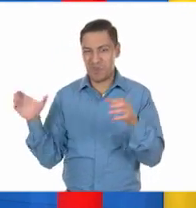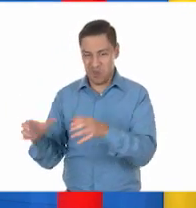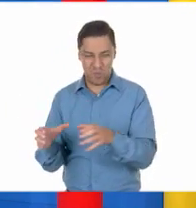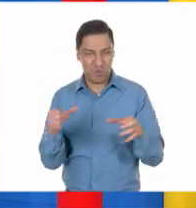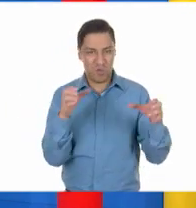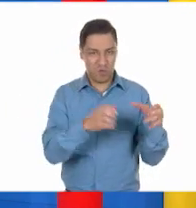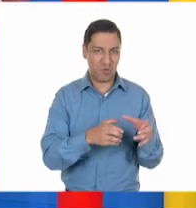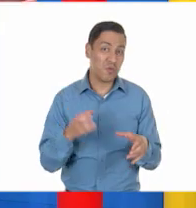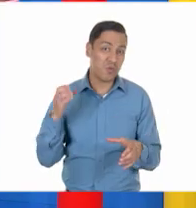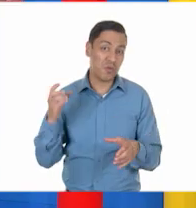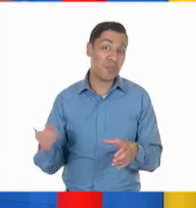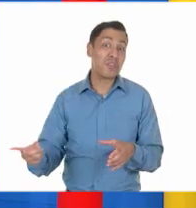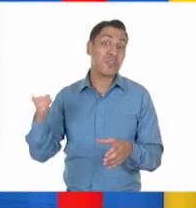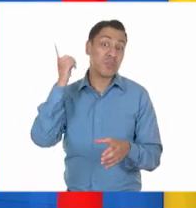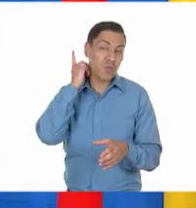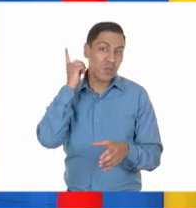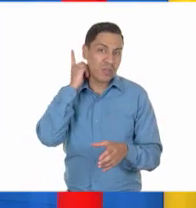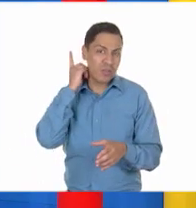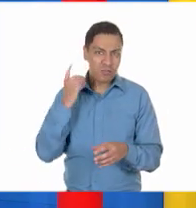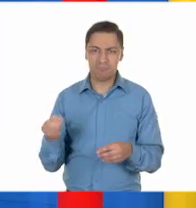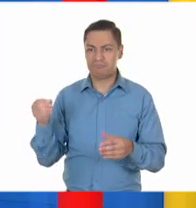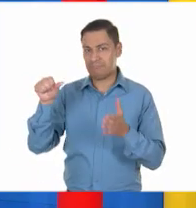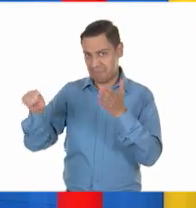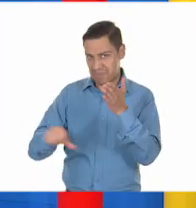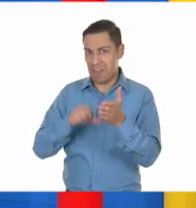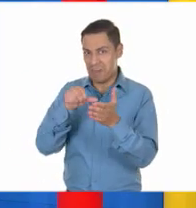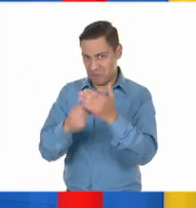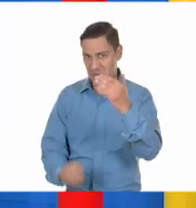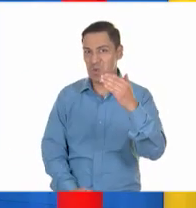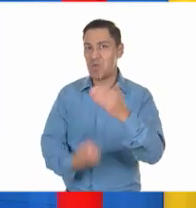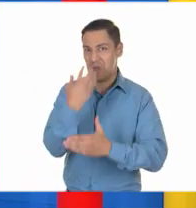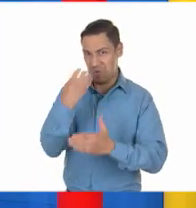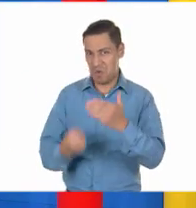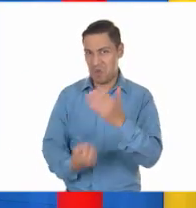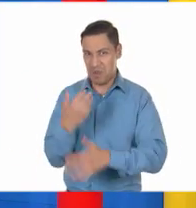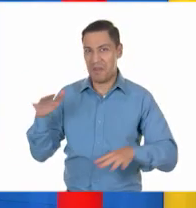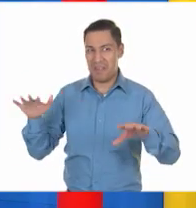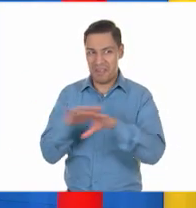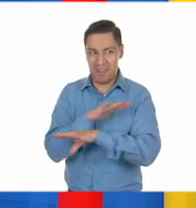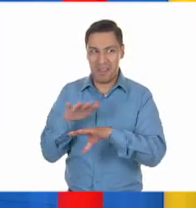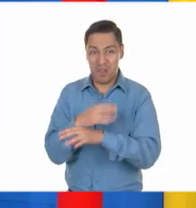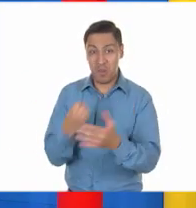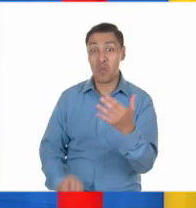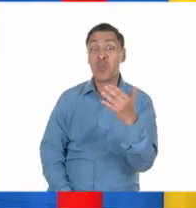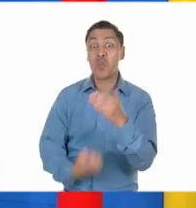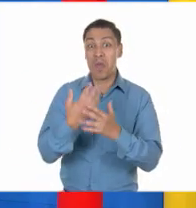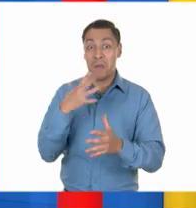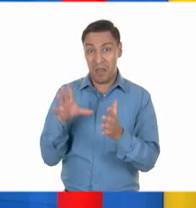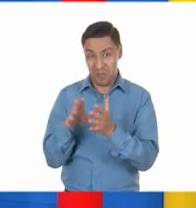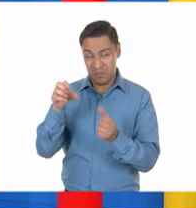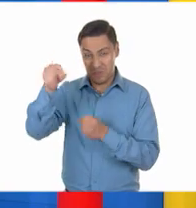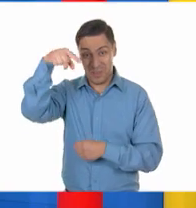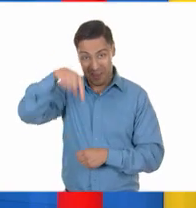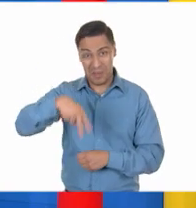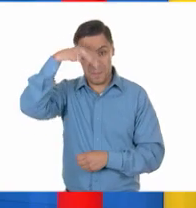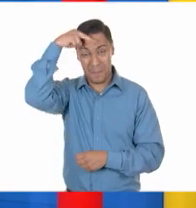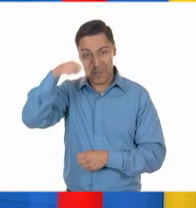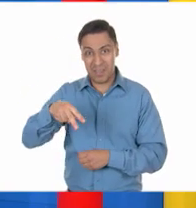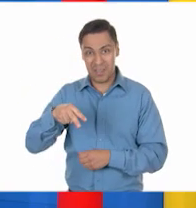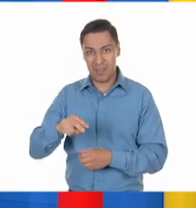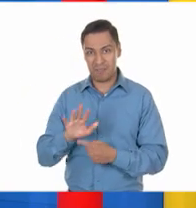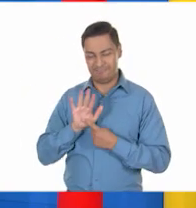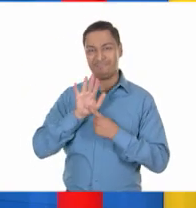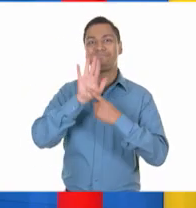Constitución totalmente nueva y reformada. Así, la nueva Constitución Política de los Estados Unidos Mexicanos fue